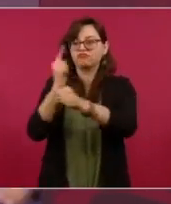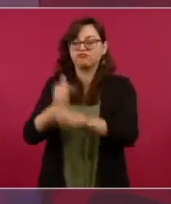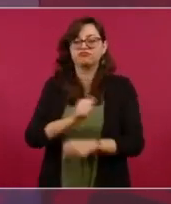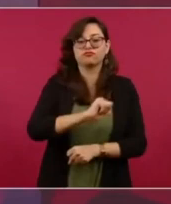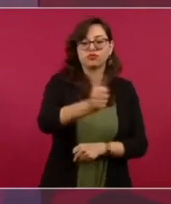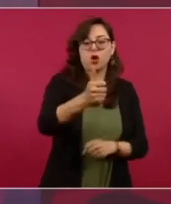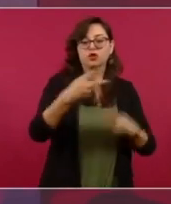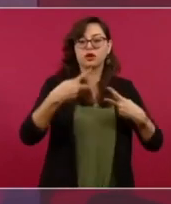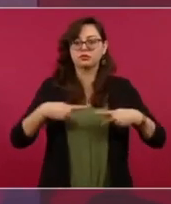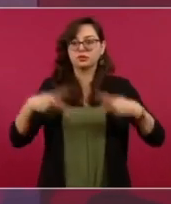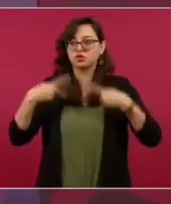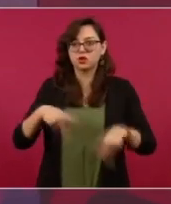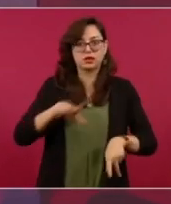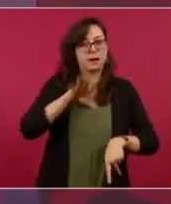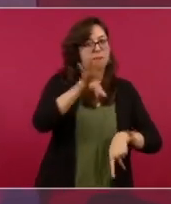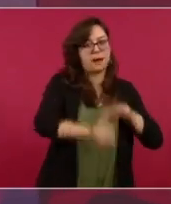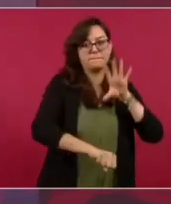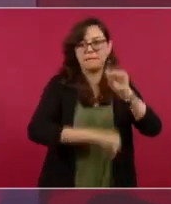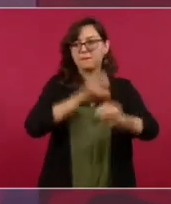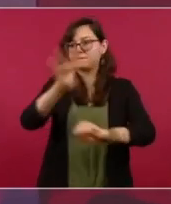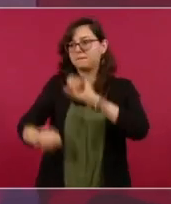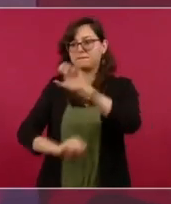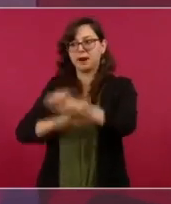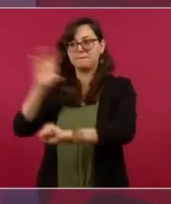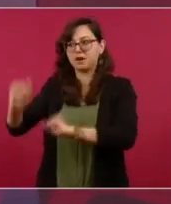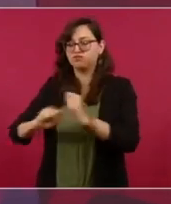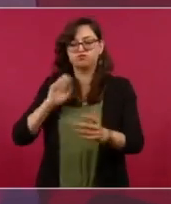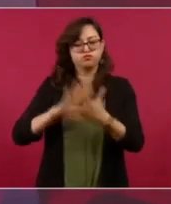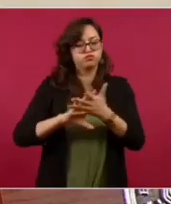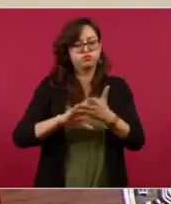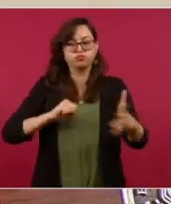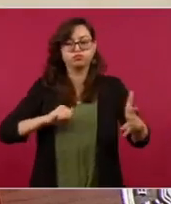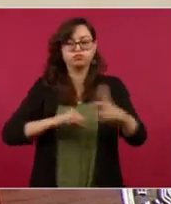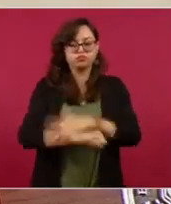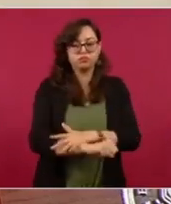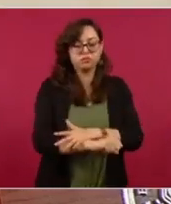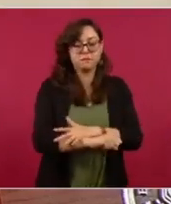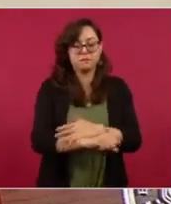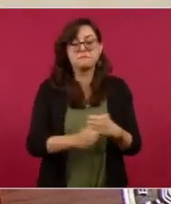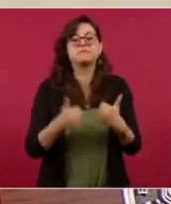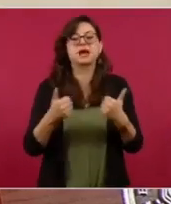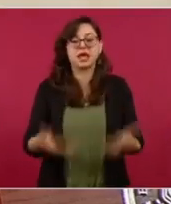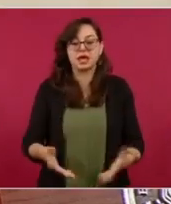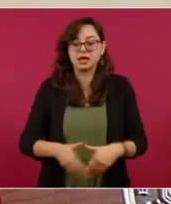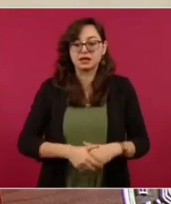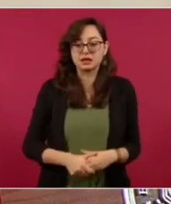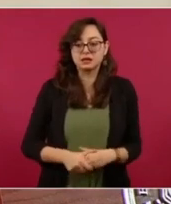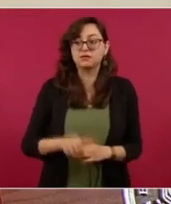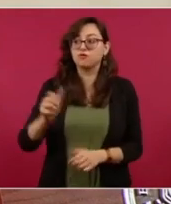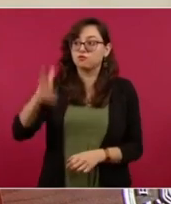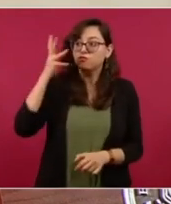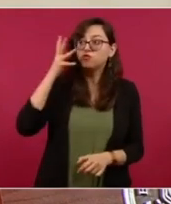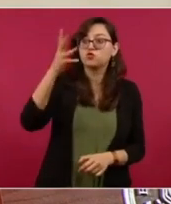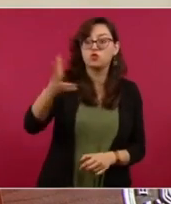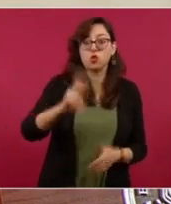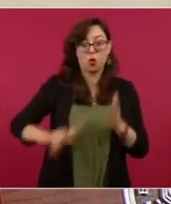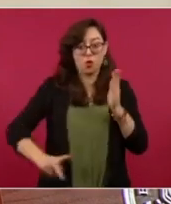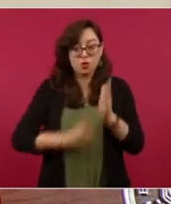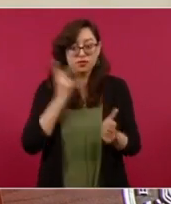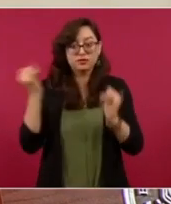repito, esto significaría que nunca más se volvería